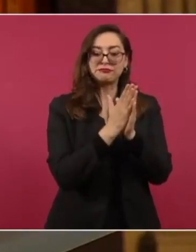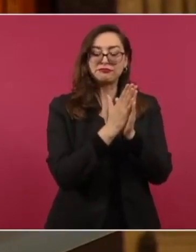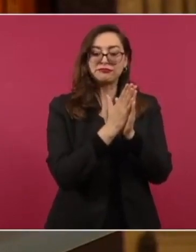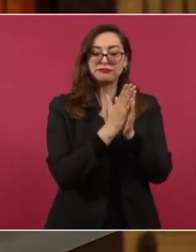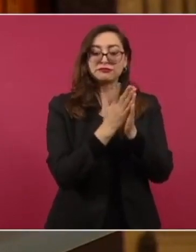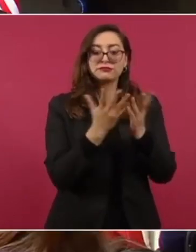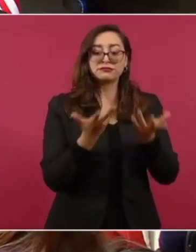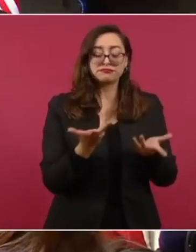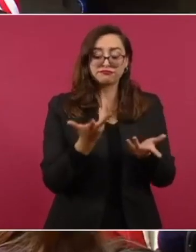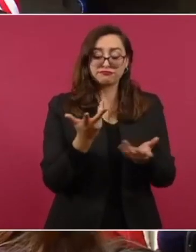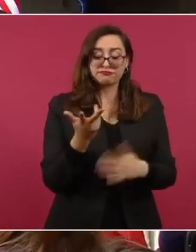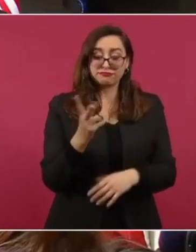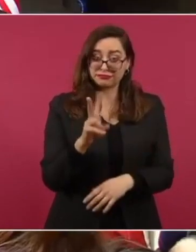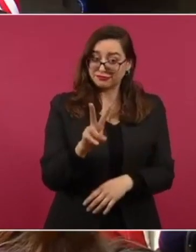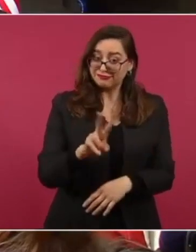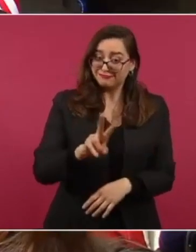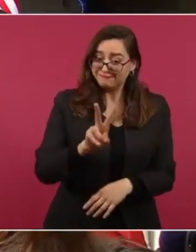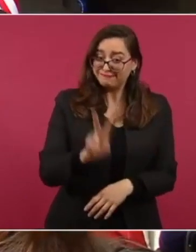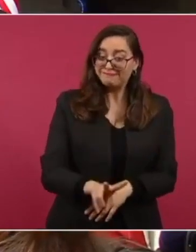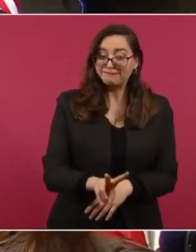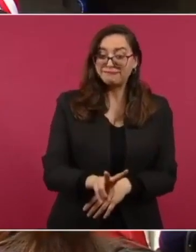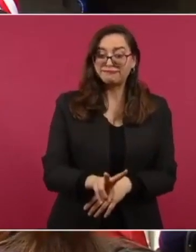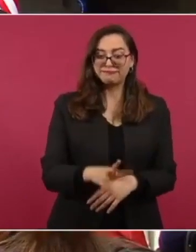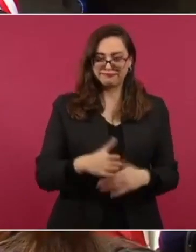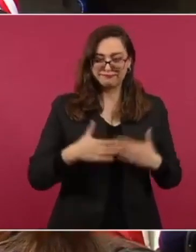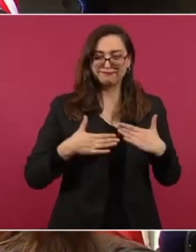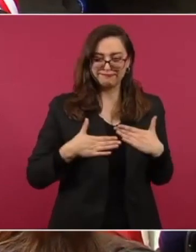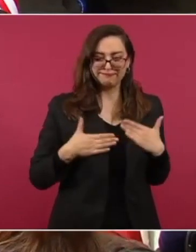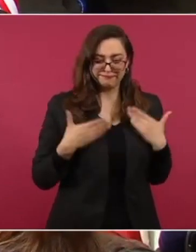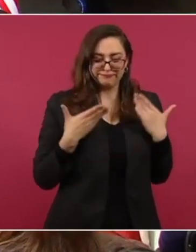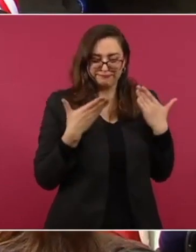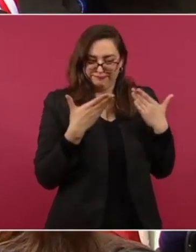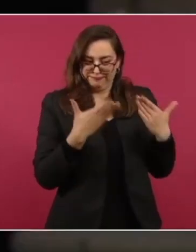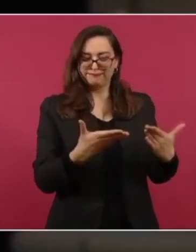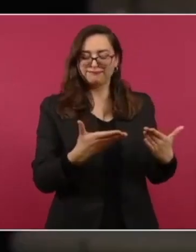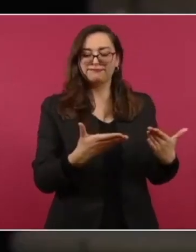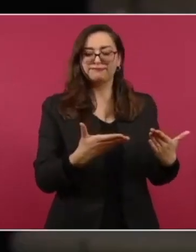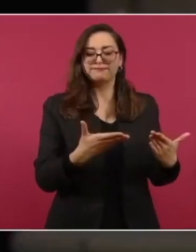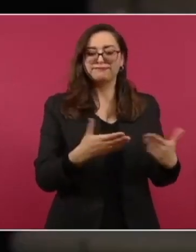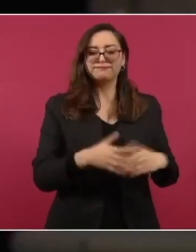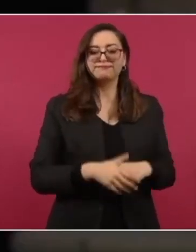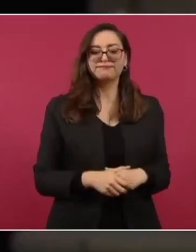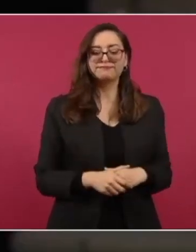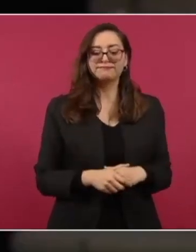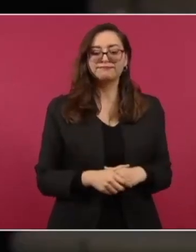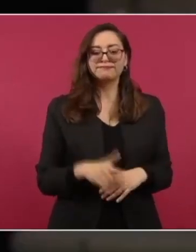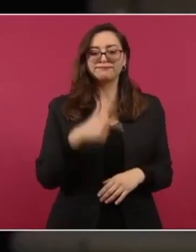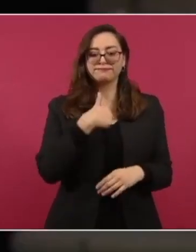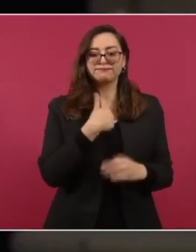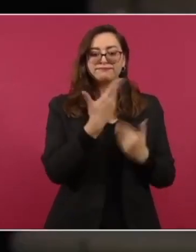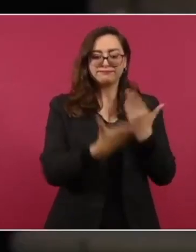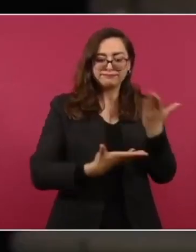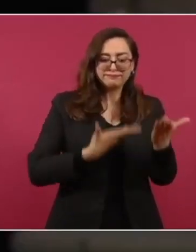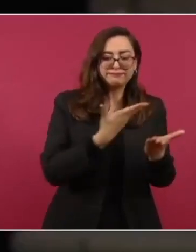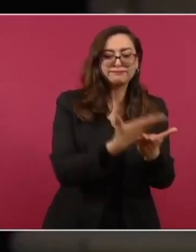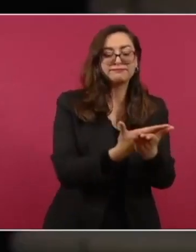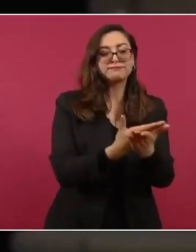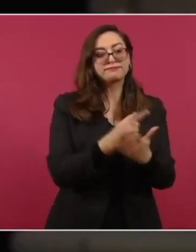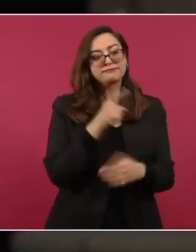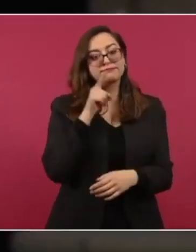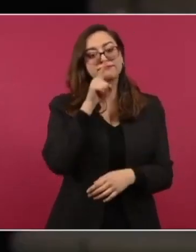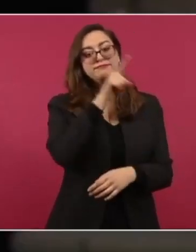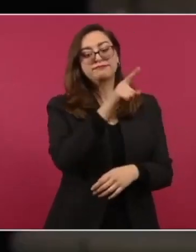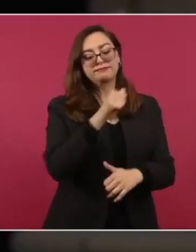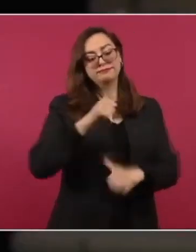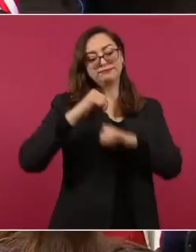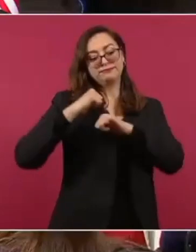le tengo plena confianza al presidente Biden y le he pedido que insista ante el Congreso